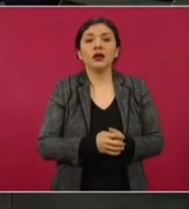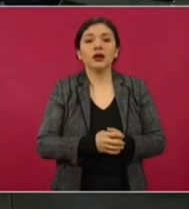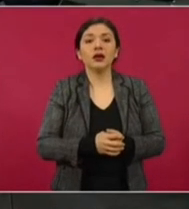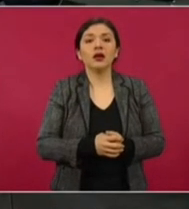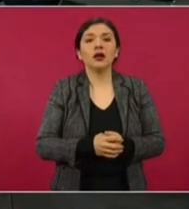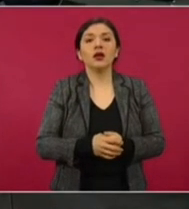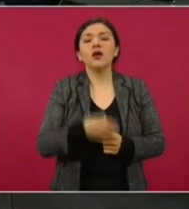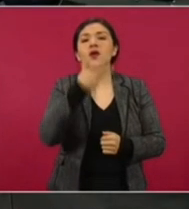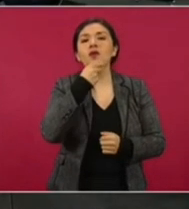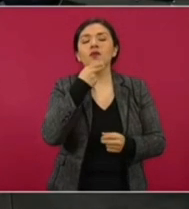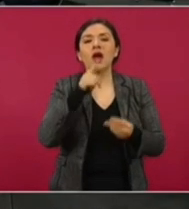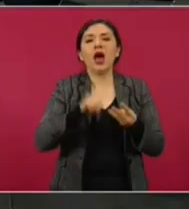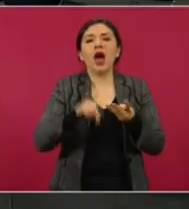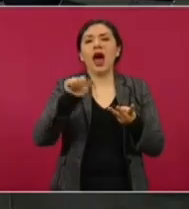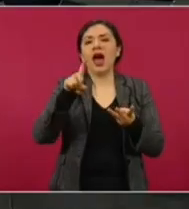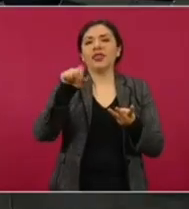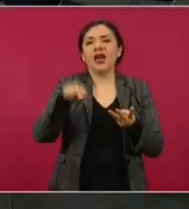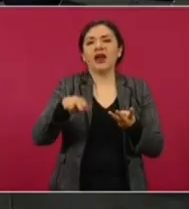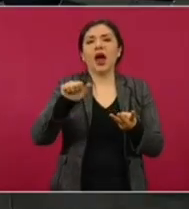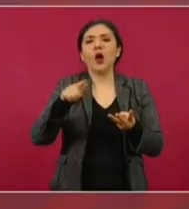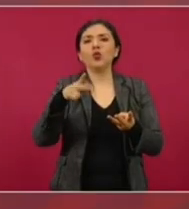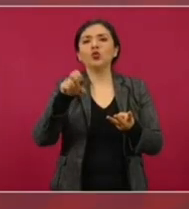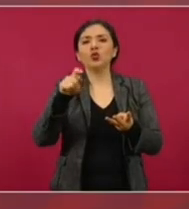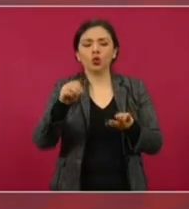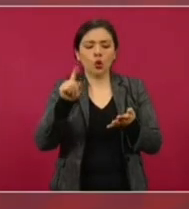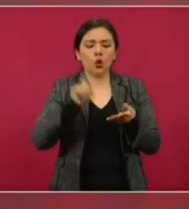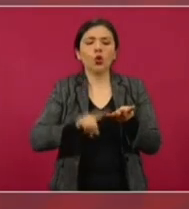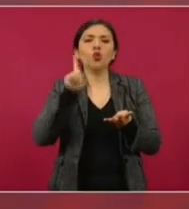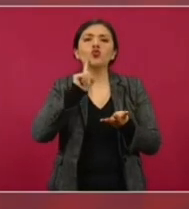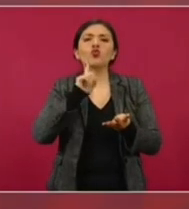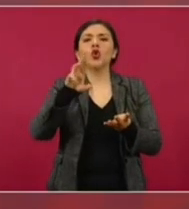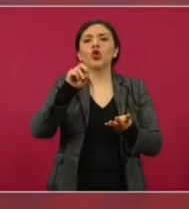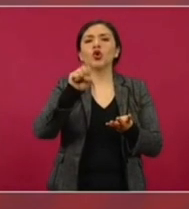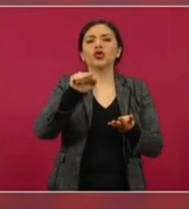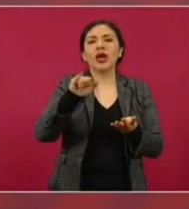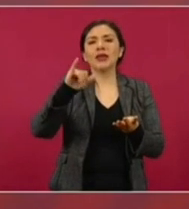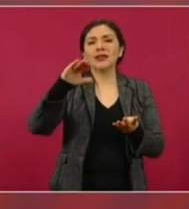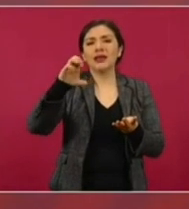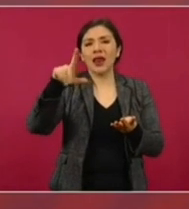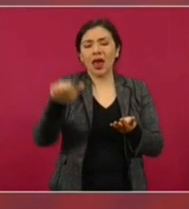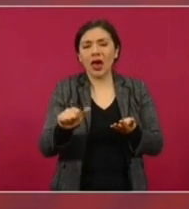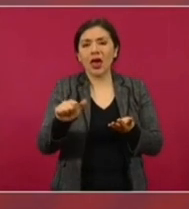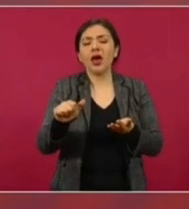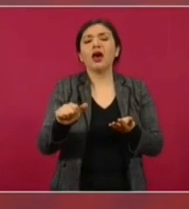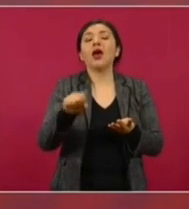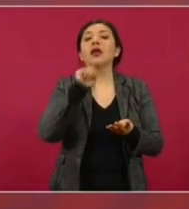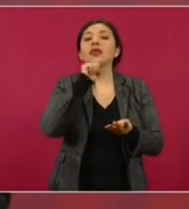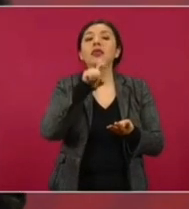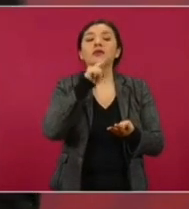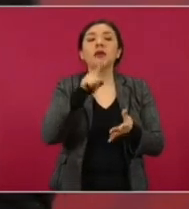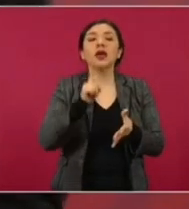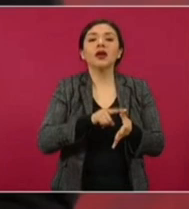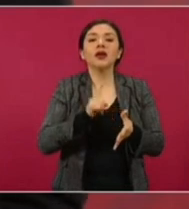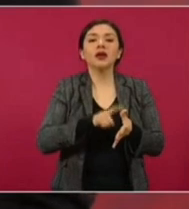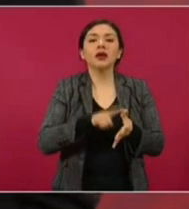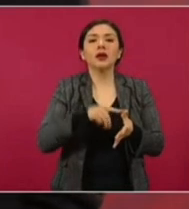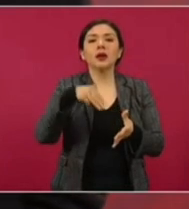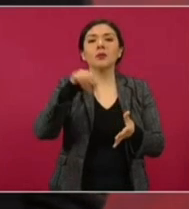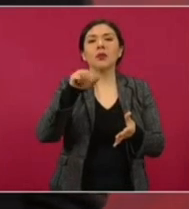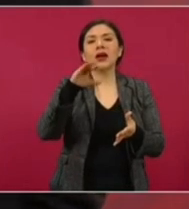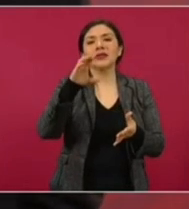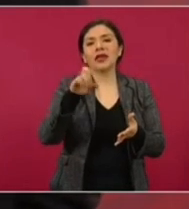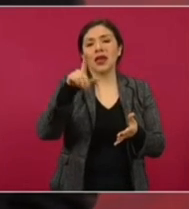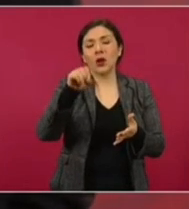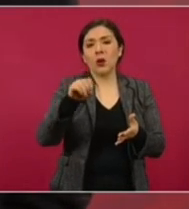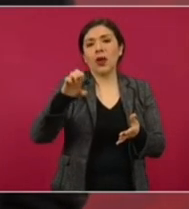y Adán Augusto, secretario de Gobernación, y Rosa Isela Rodríguez, y también Marcelo